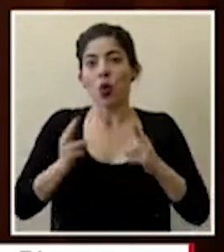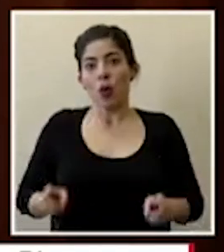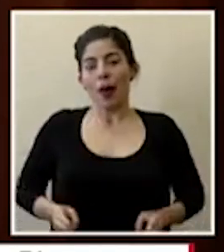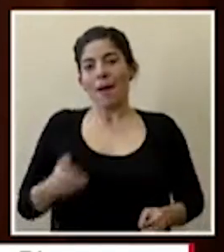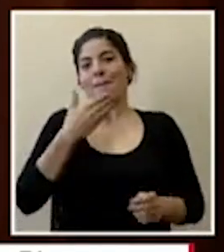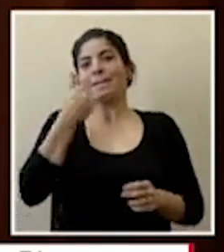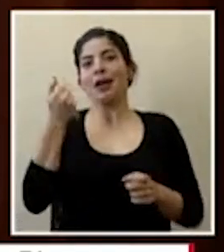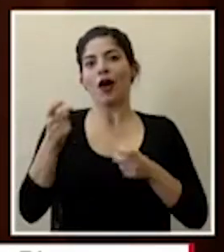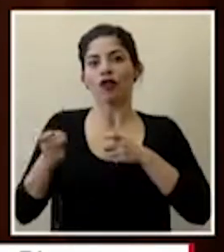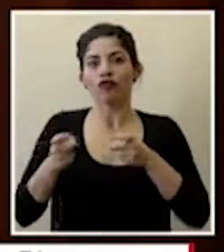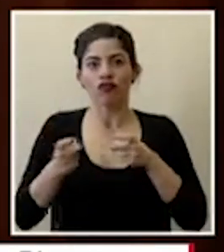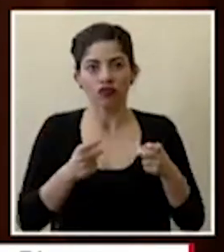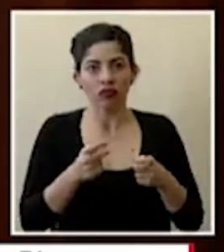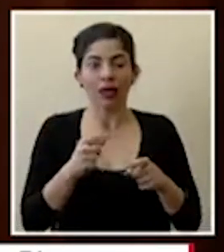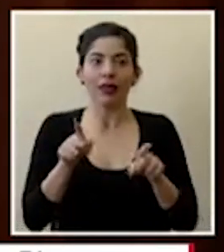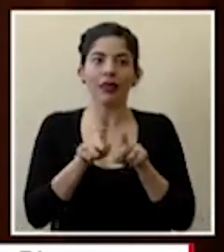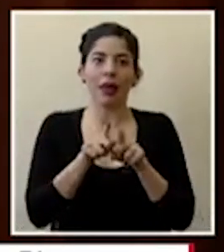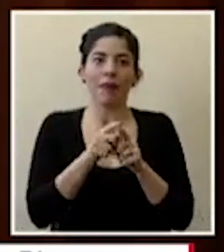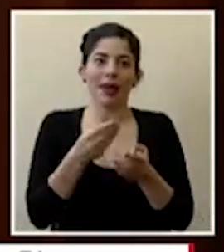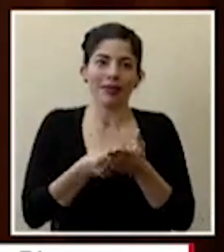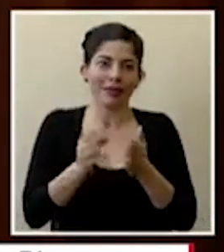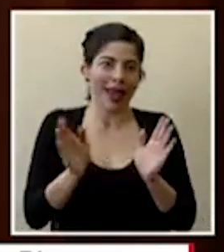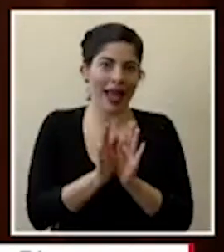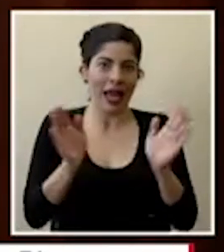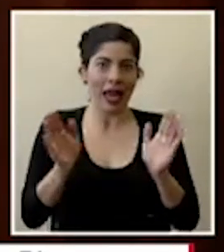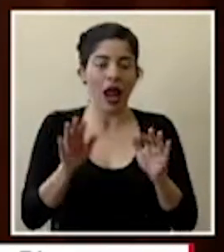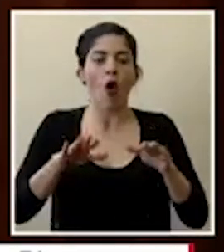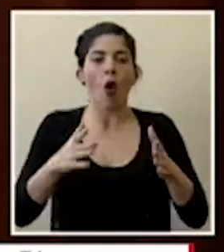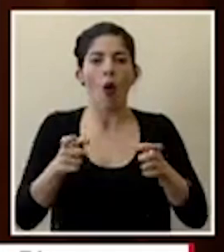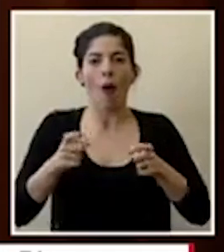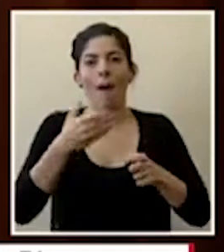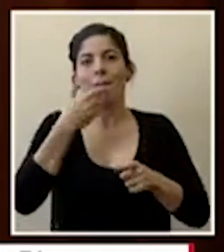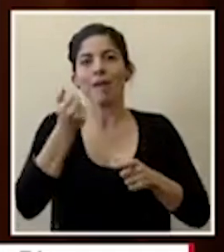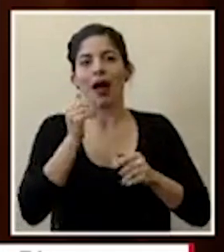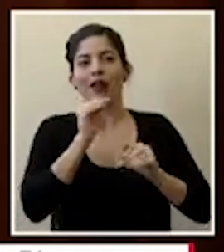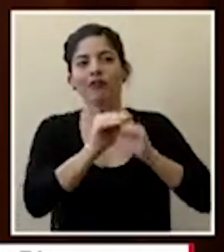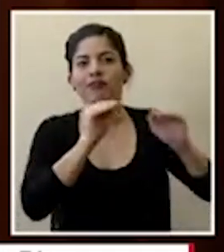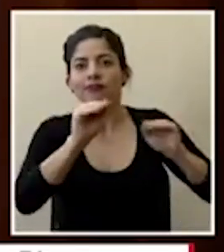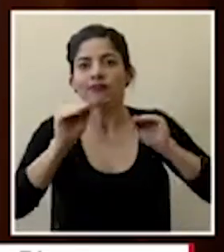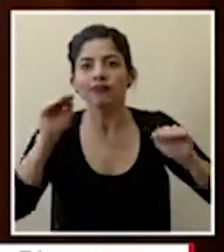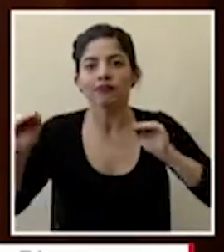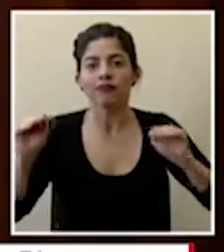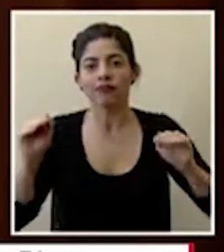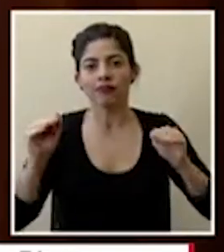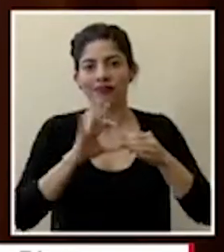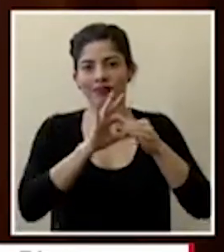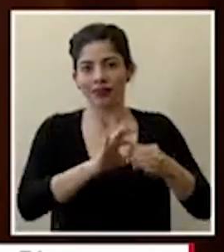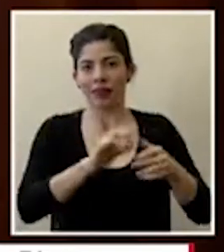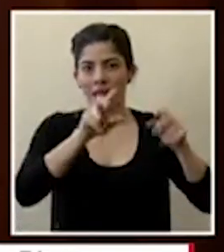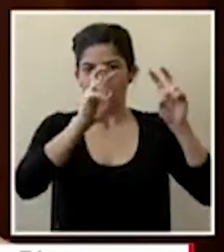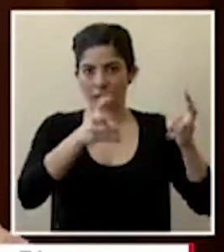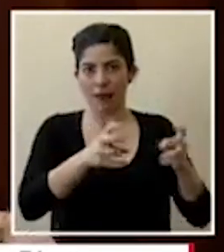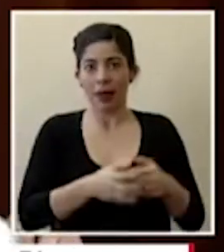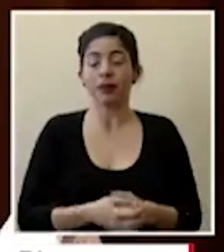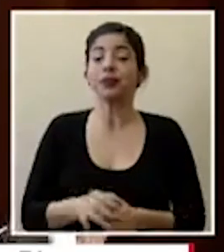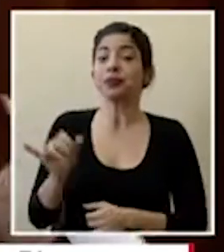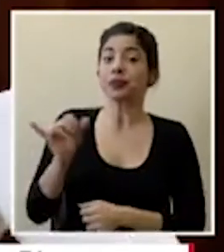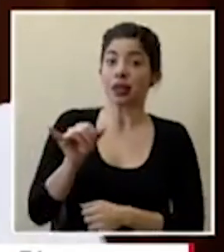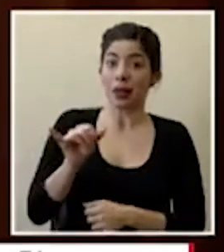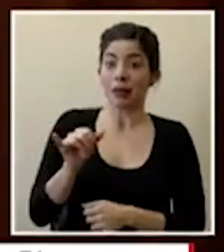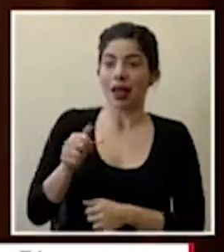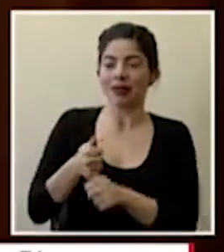y el recurso en general las notificaciones que se efectúan en esa línea también